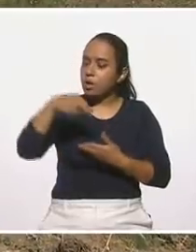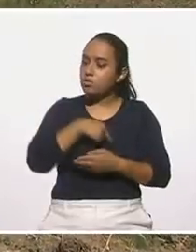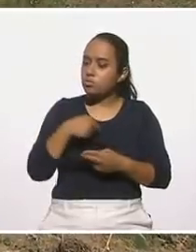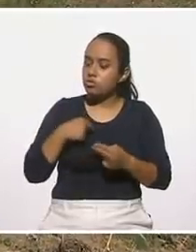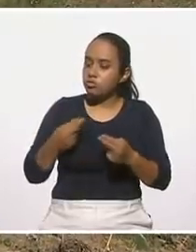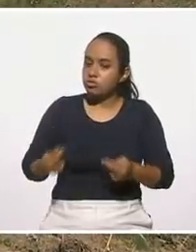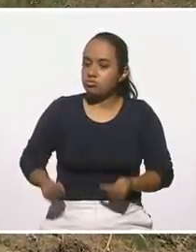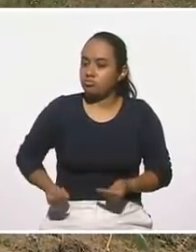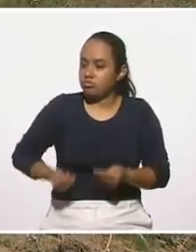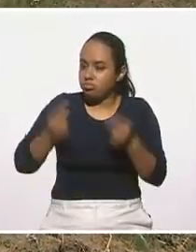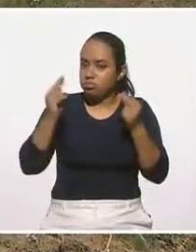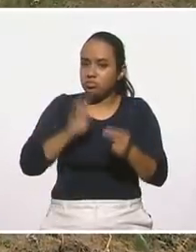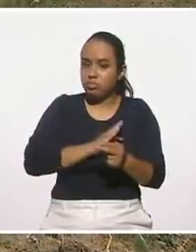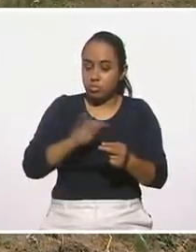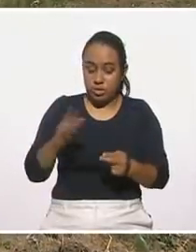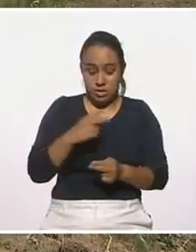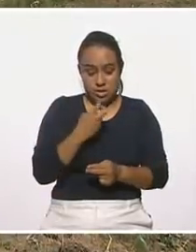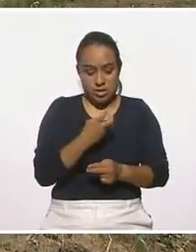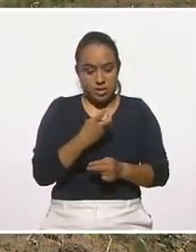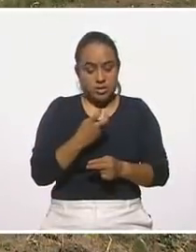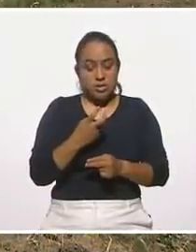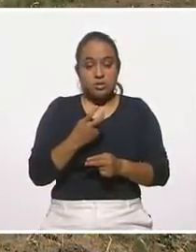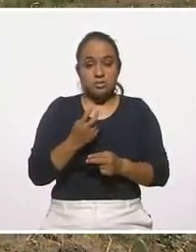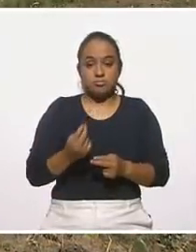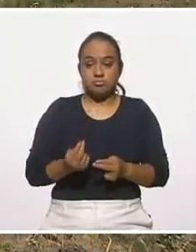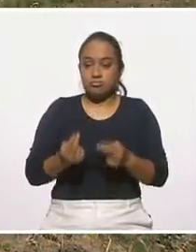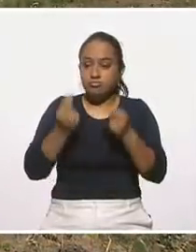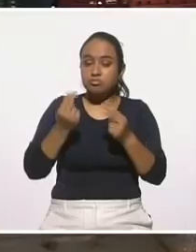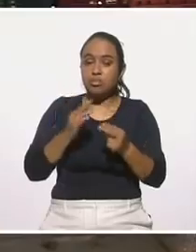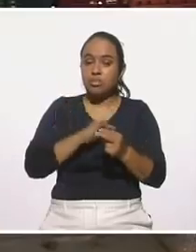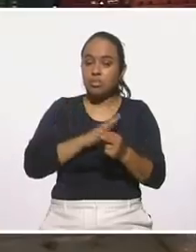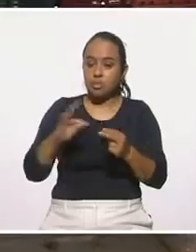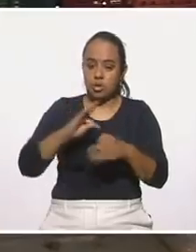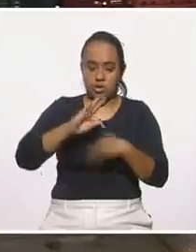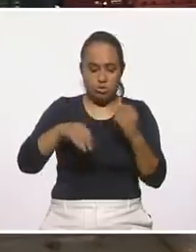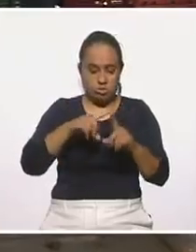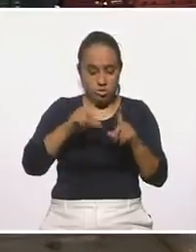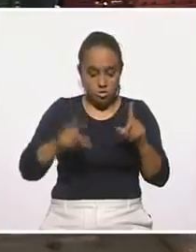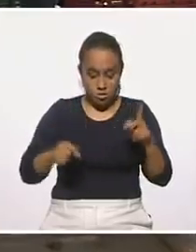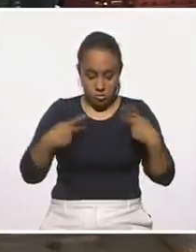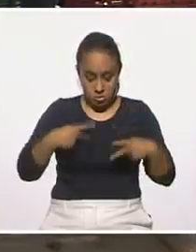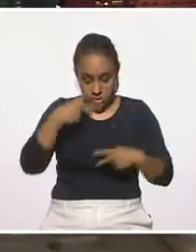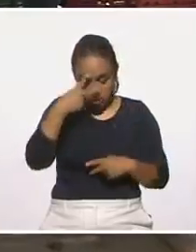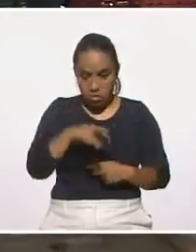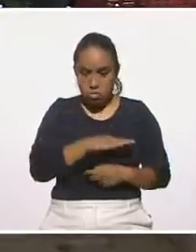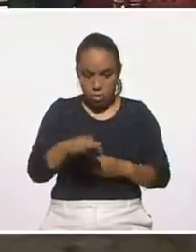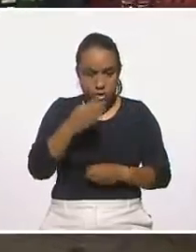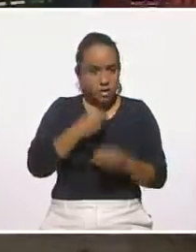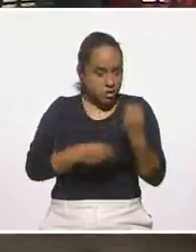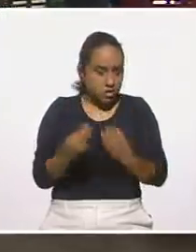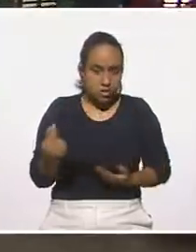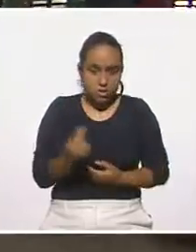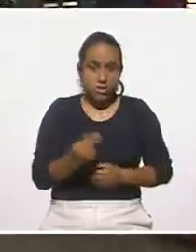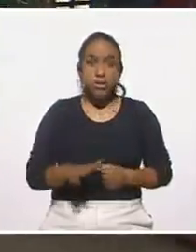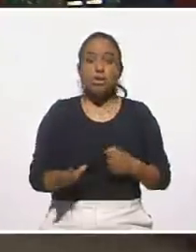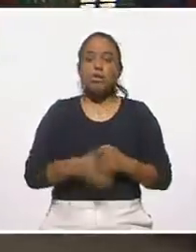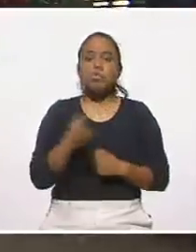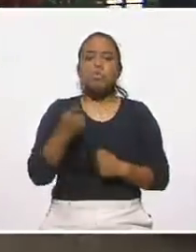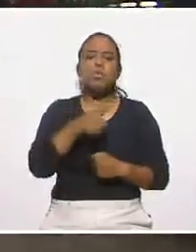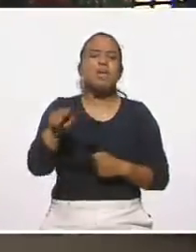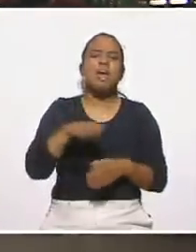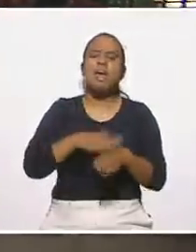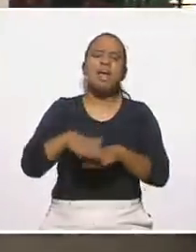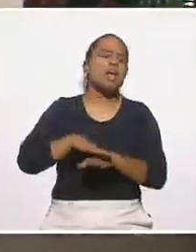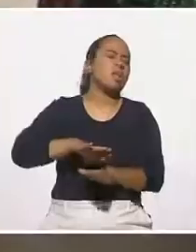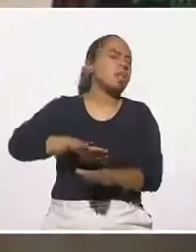que este producto lo coma todo mexicano, ¿sí? Porque de veras, nos han olvidado mucho.